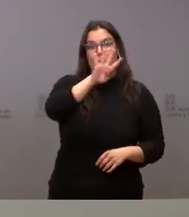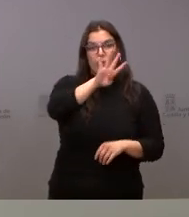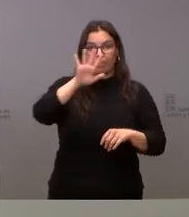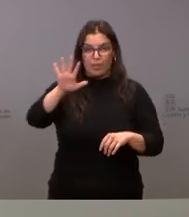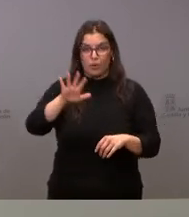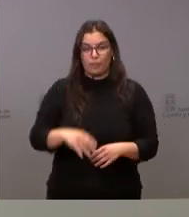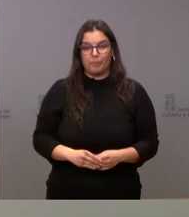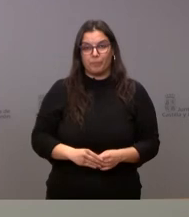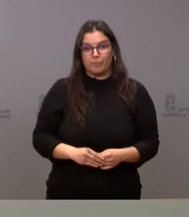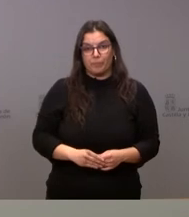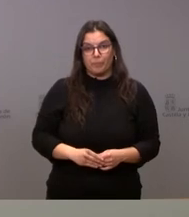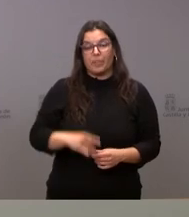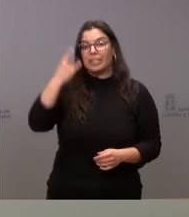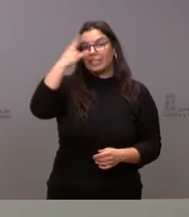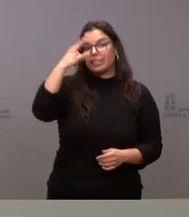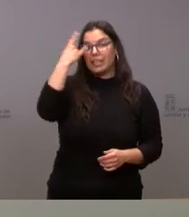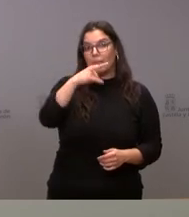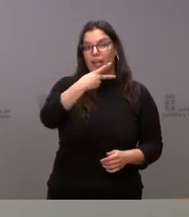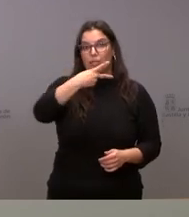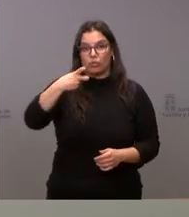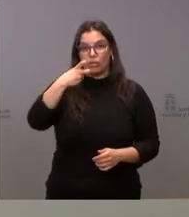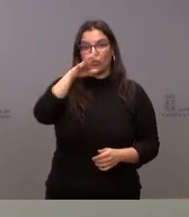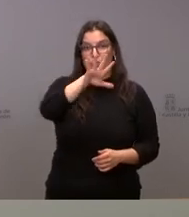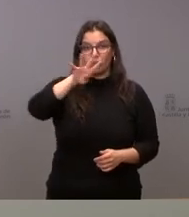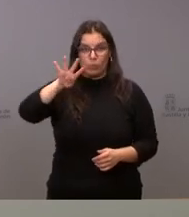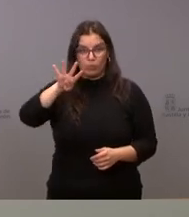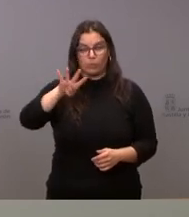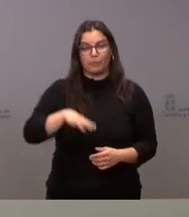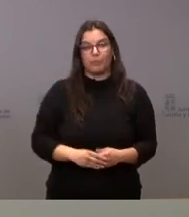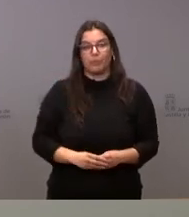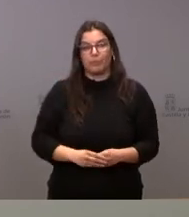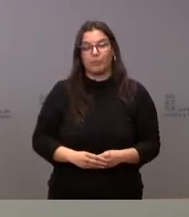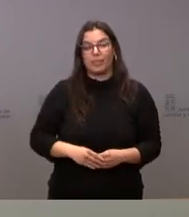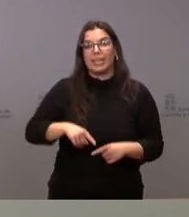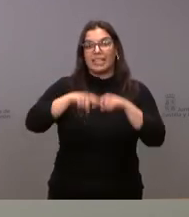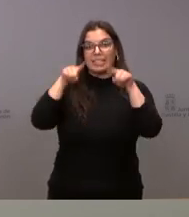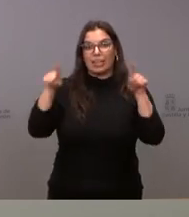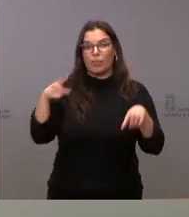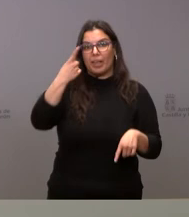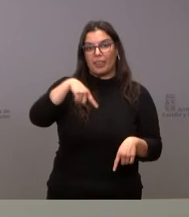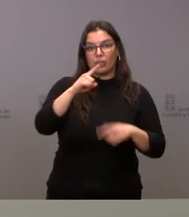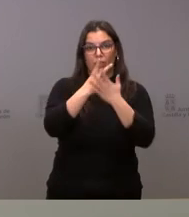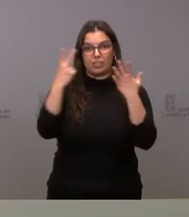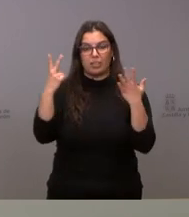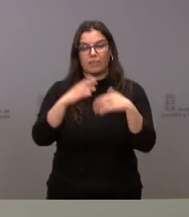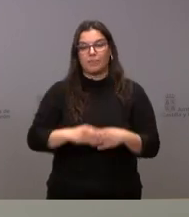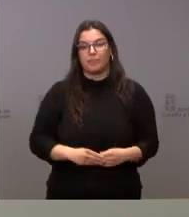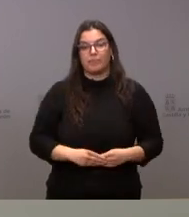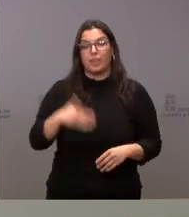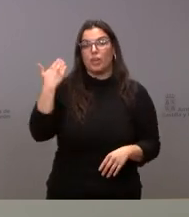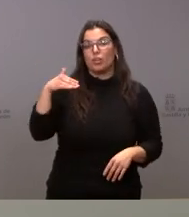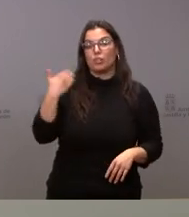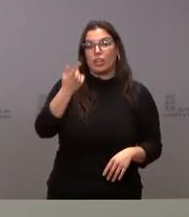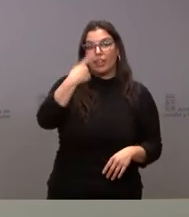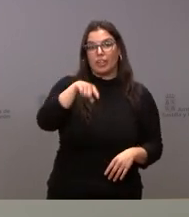Salamanca 254 Segovia 117 Soria